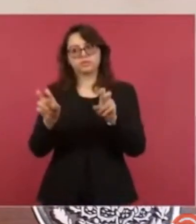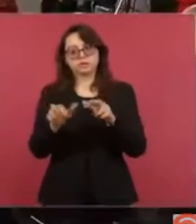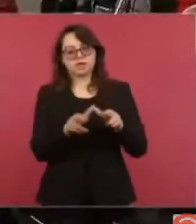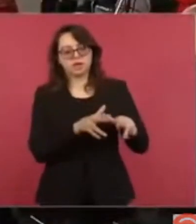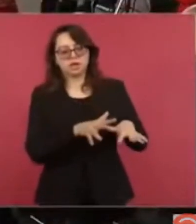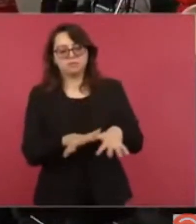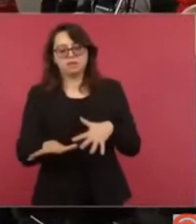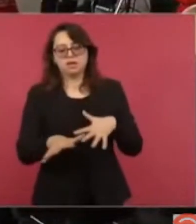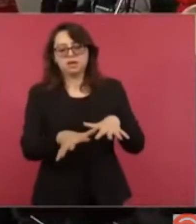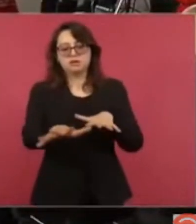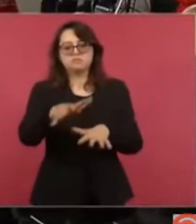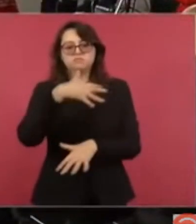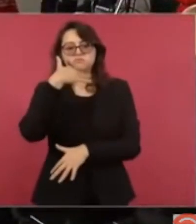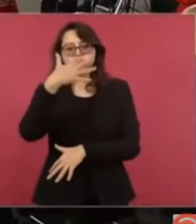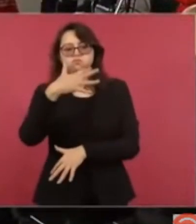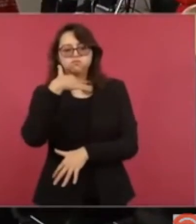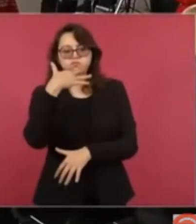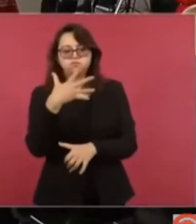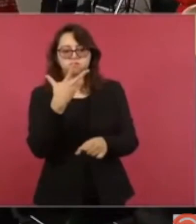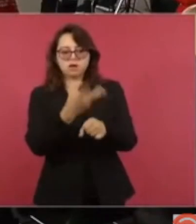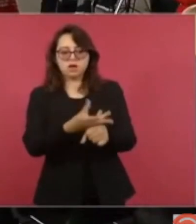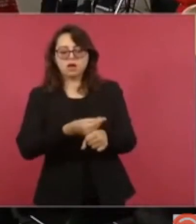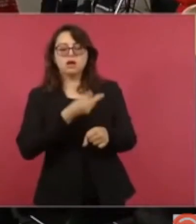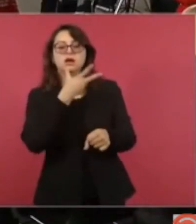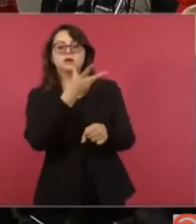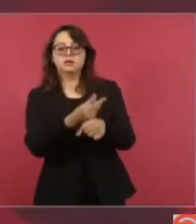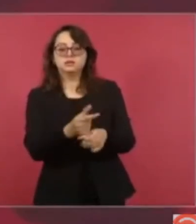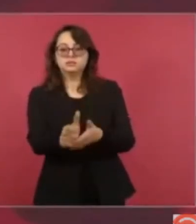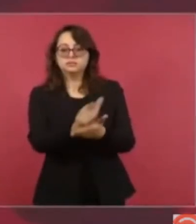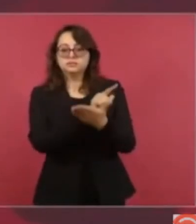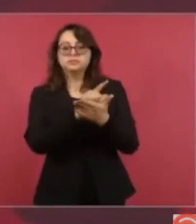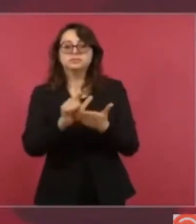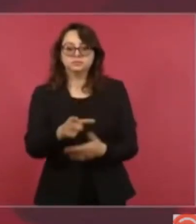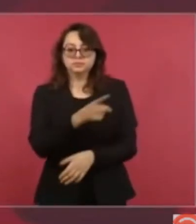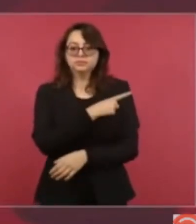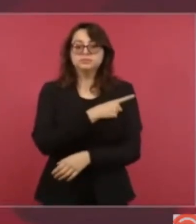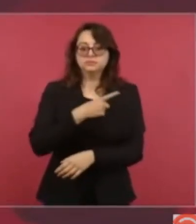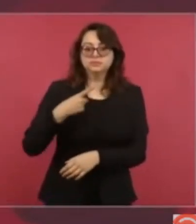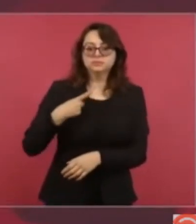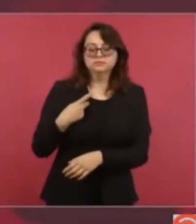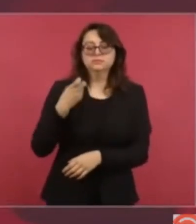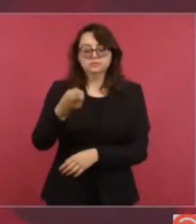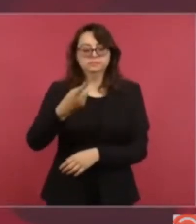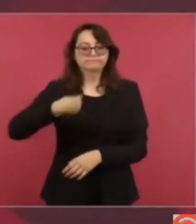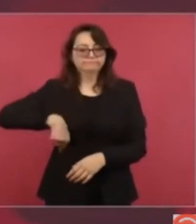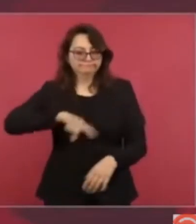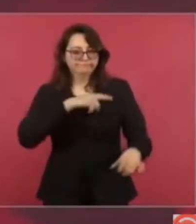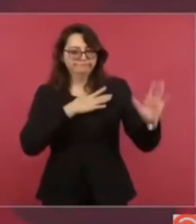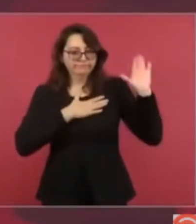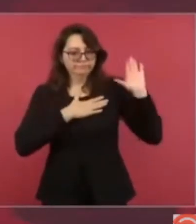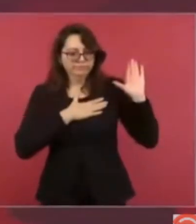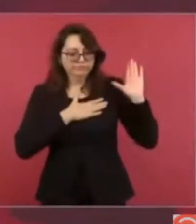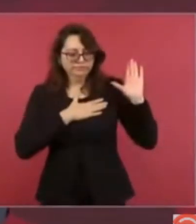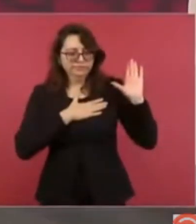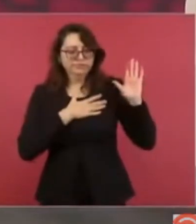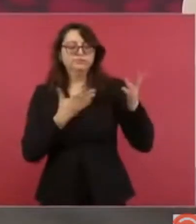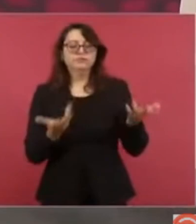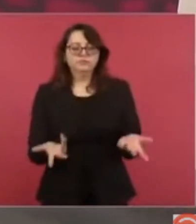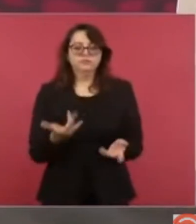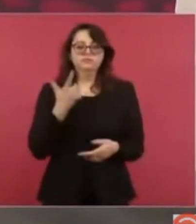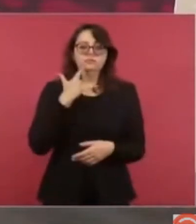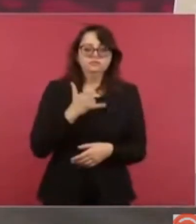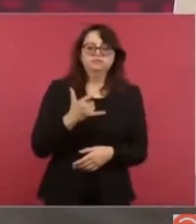del río Sonora por el derrame de la mina y se ha estado trabajando